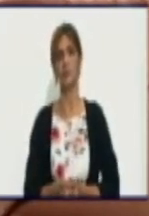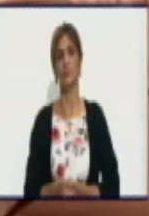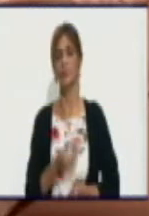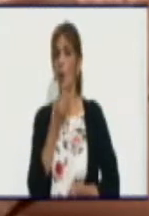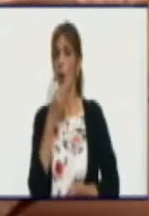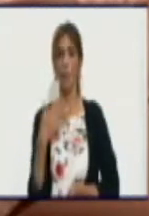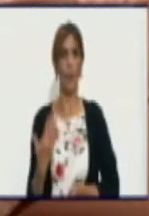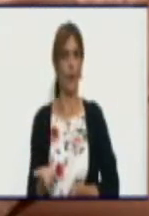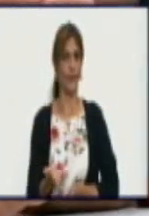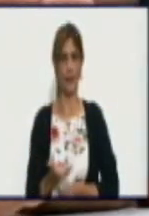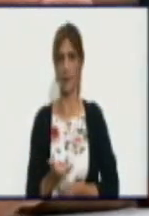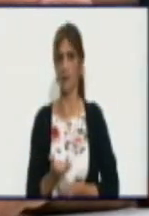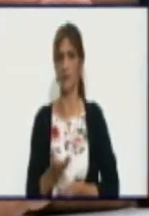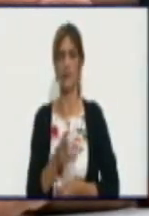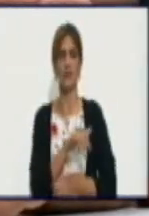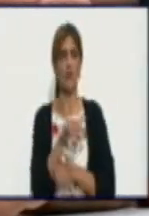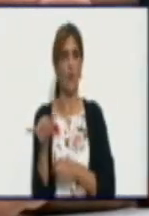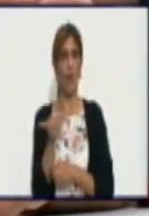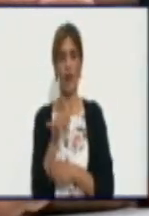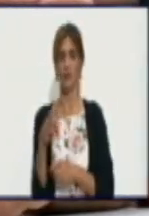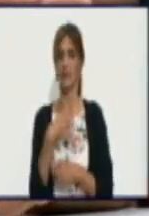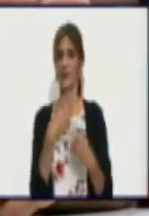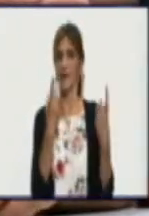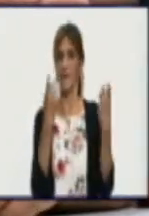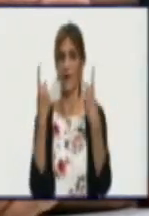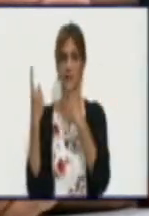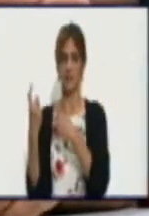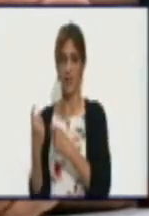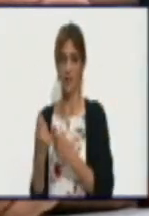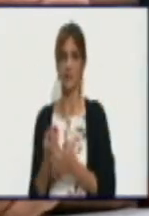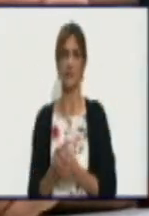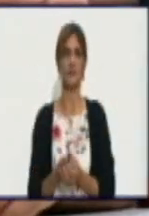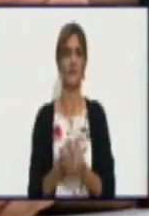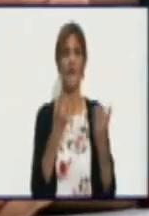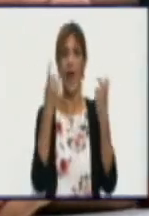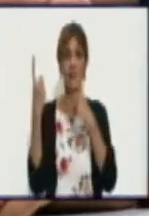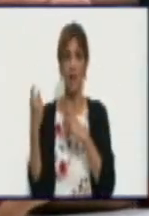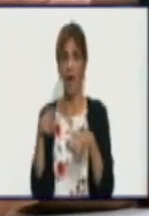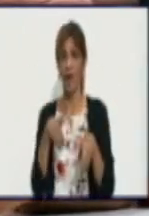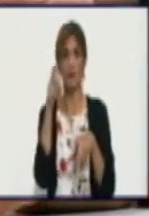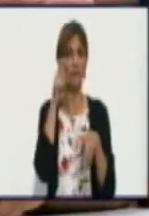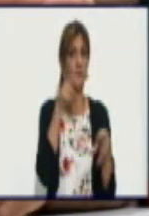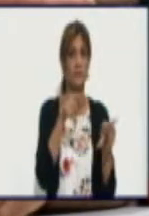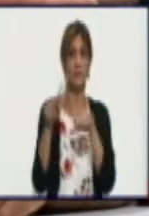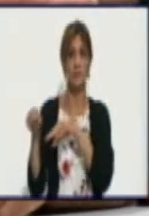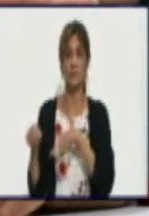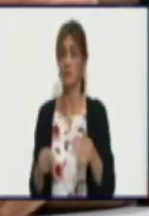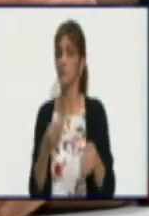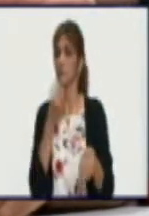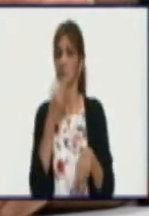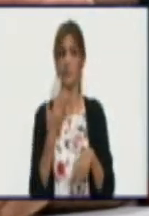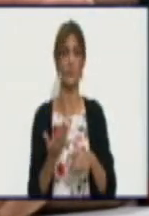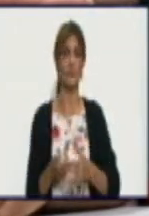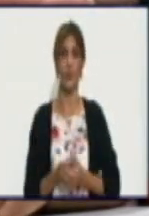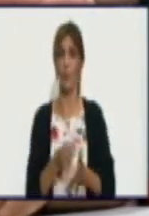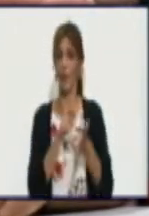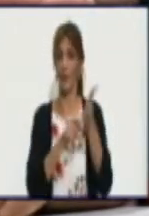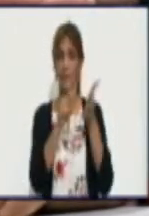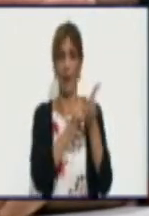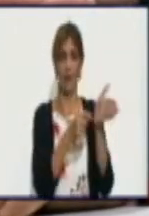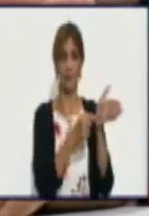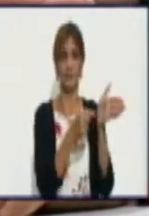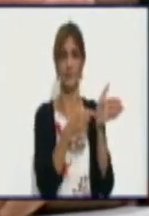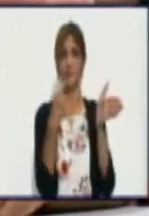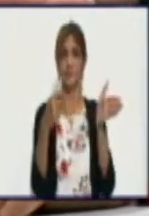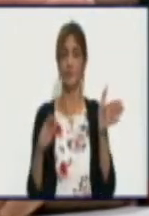y que crezca la masa no debe tener hurto y sacrificio de ganado mayor ilegal. El productor. Para los